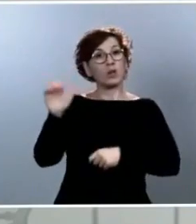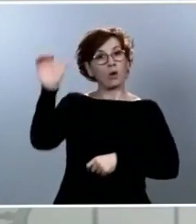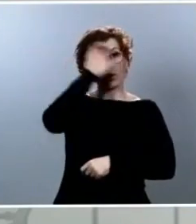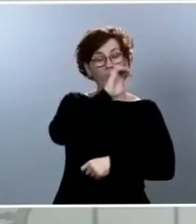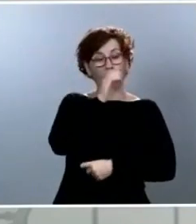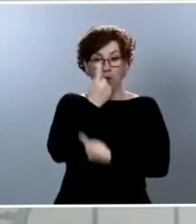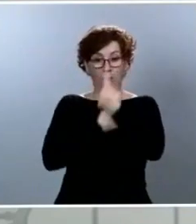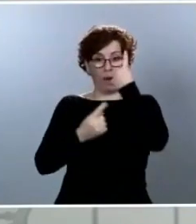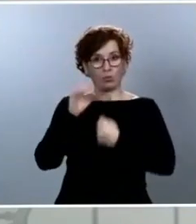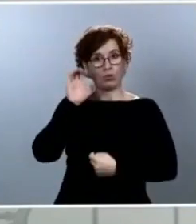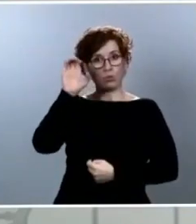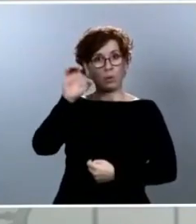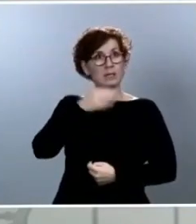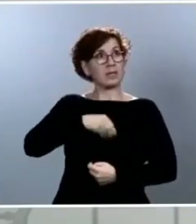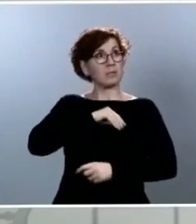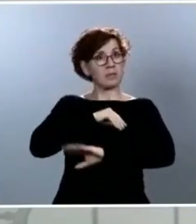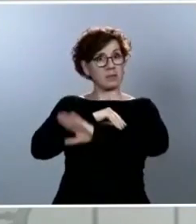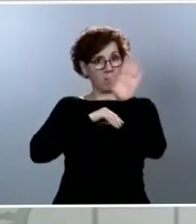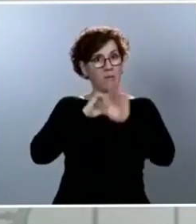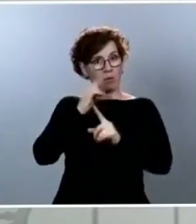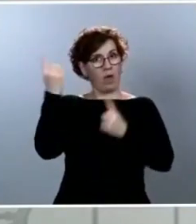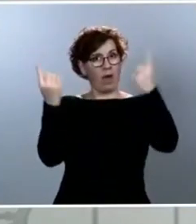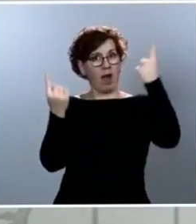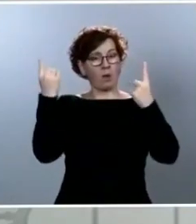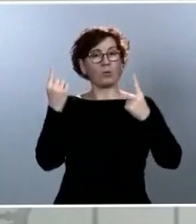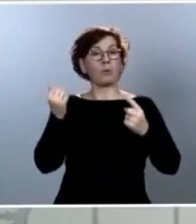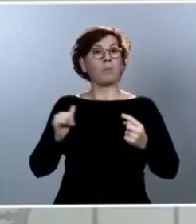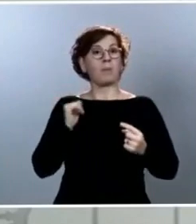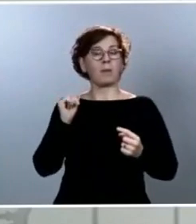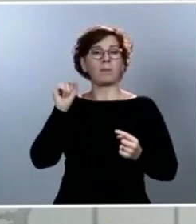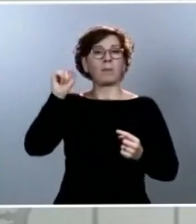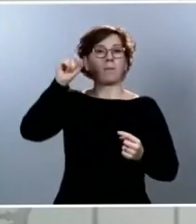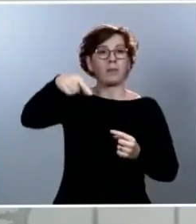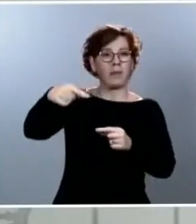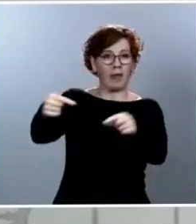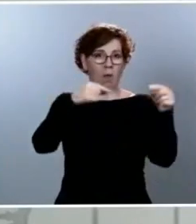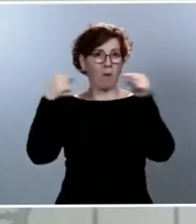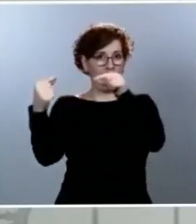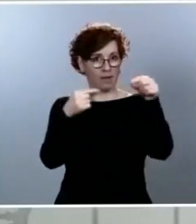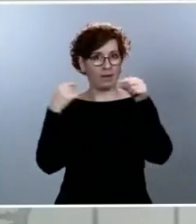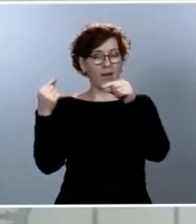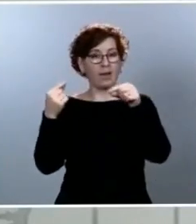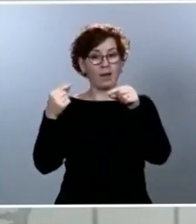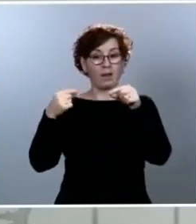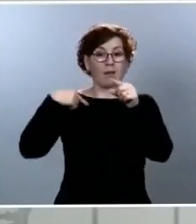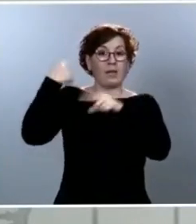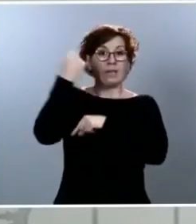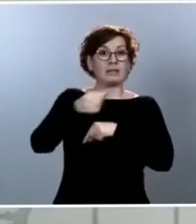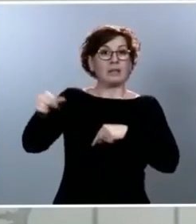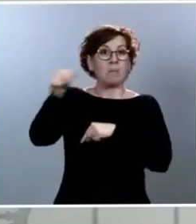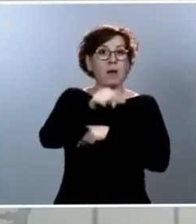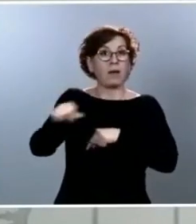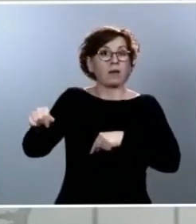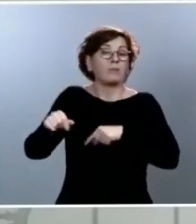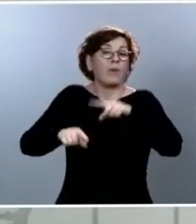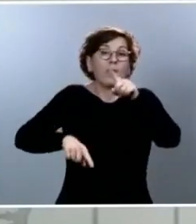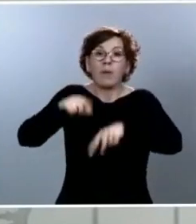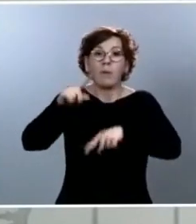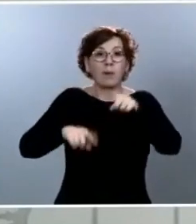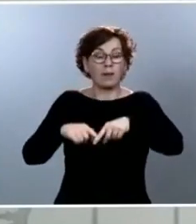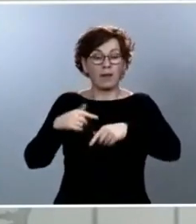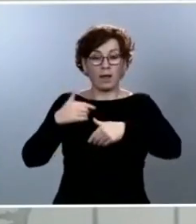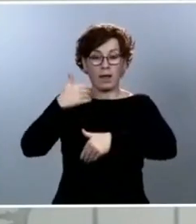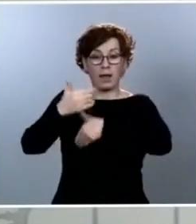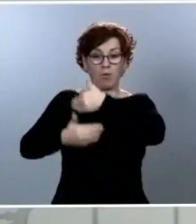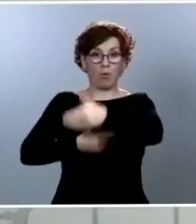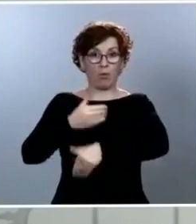pero a algunos países. Y evidentemente creo que a lo largo de las próximas semanas y en función de cómo vaya evolucionando la epidemia, no solamente en nuestro país,